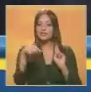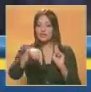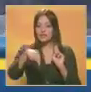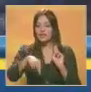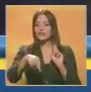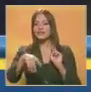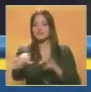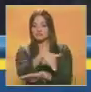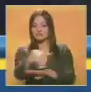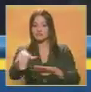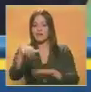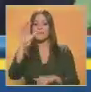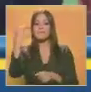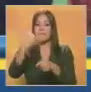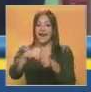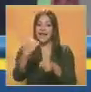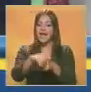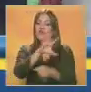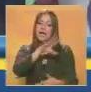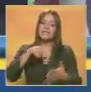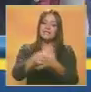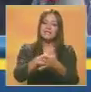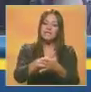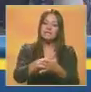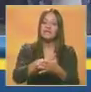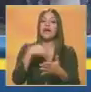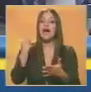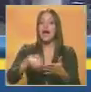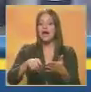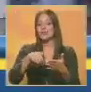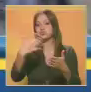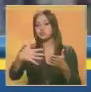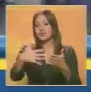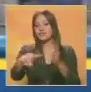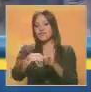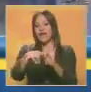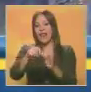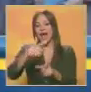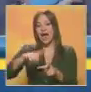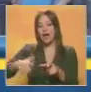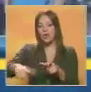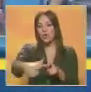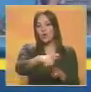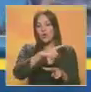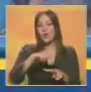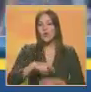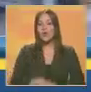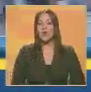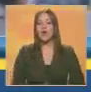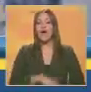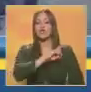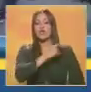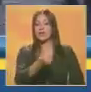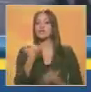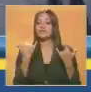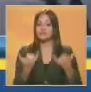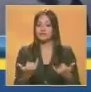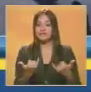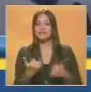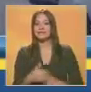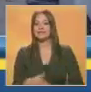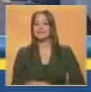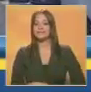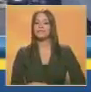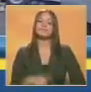Urdaneta, acá en Maracaibo. El accidente se registró del lado de la costa oriental del lago en Santa Rita y las autoridades ya han reportado